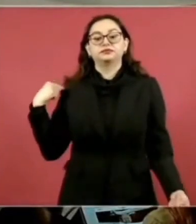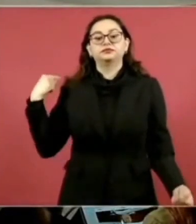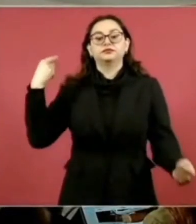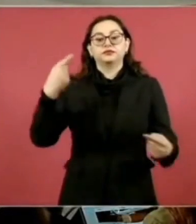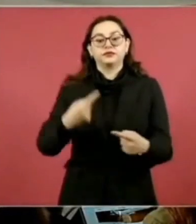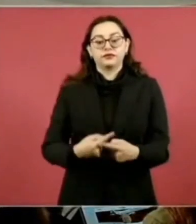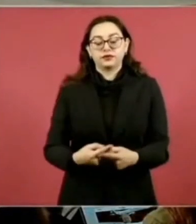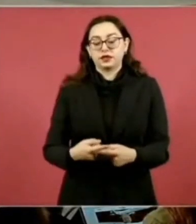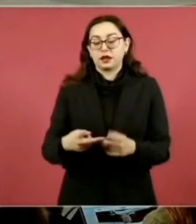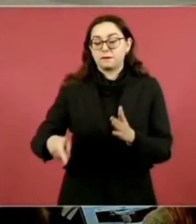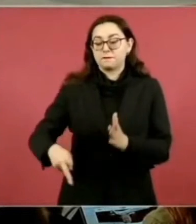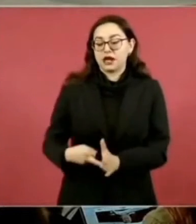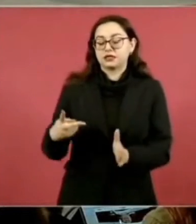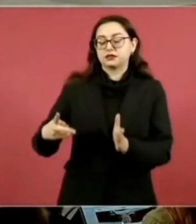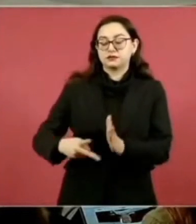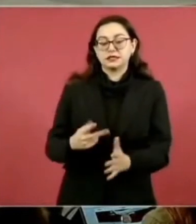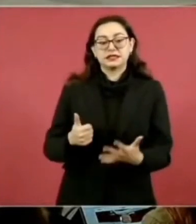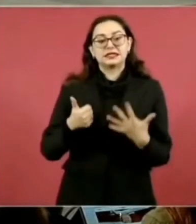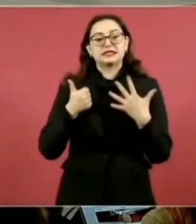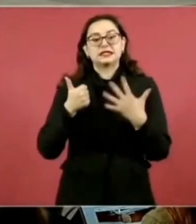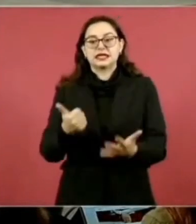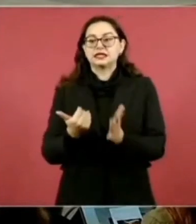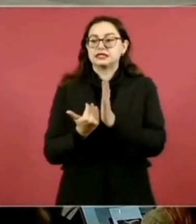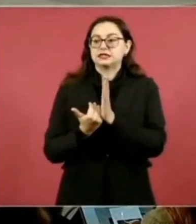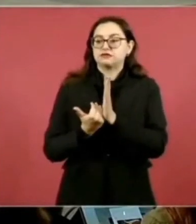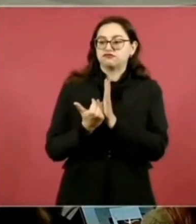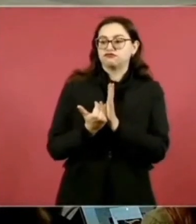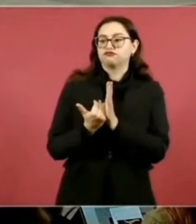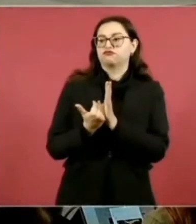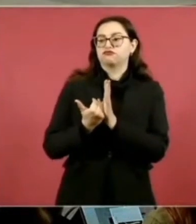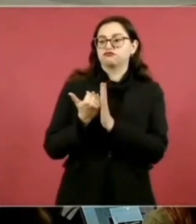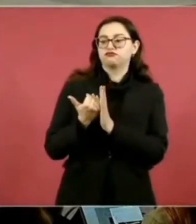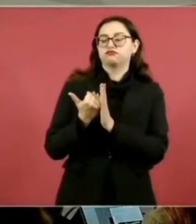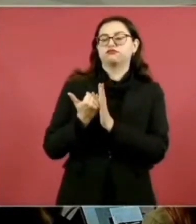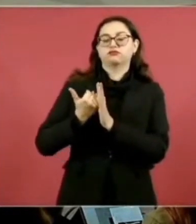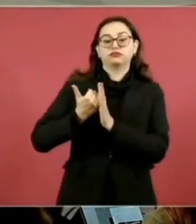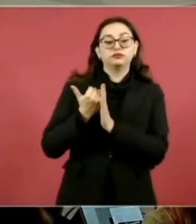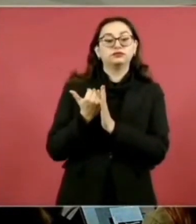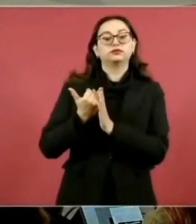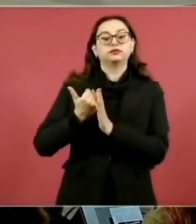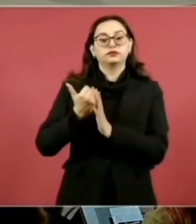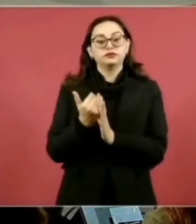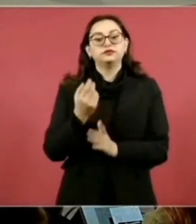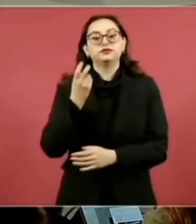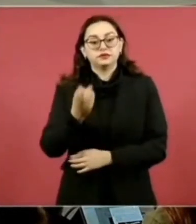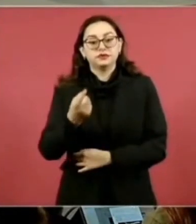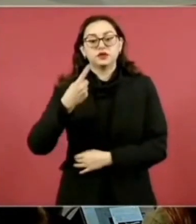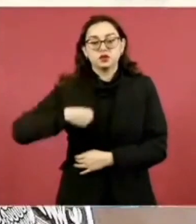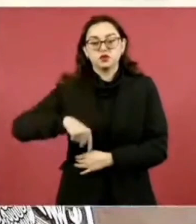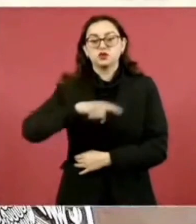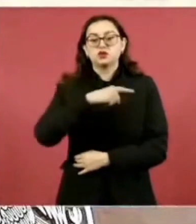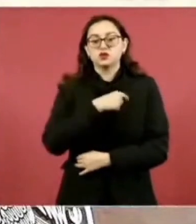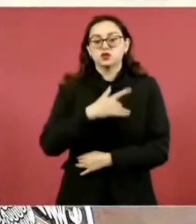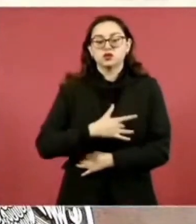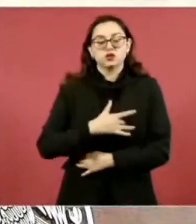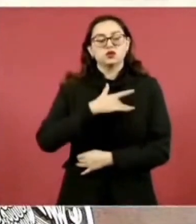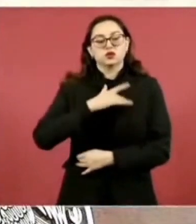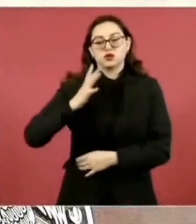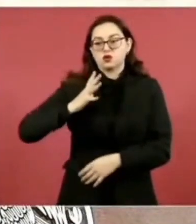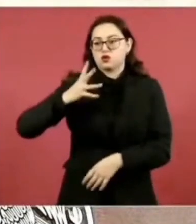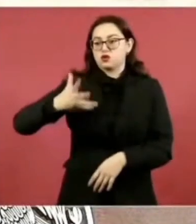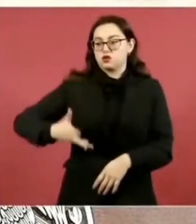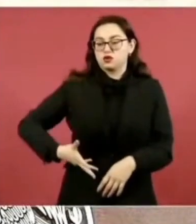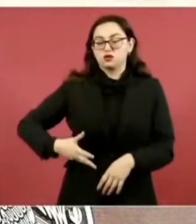seis incrementos salariales y nos complace muchísimo con esto haber contribuido a la reducción de la pobreza en 5